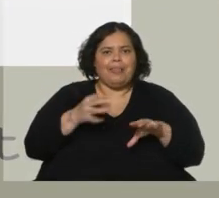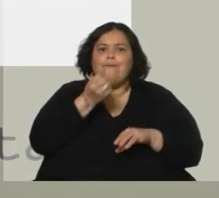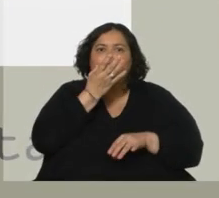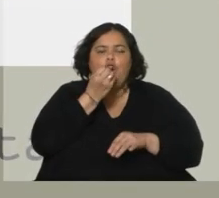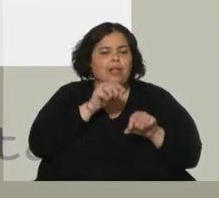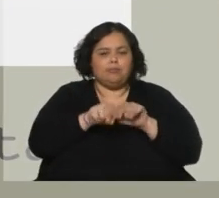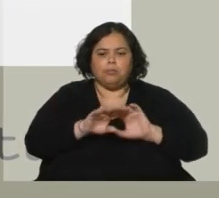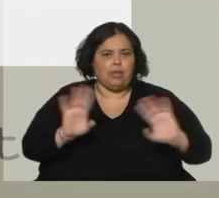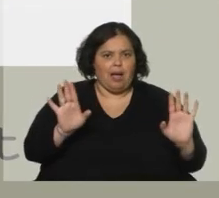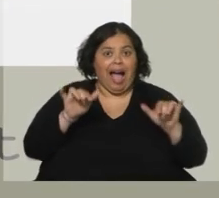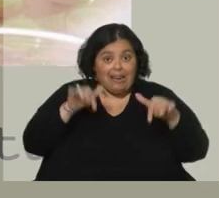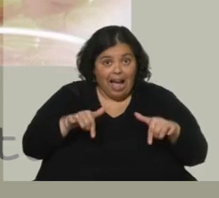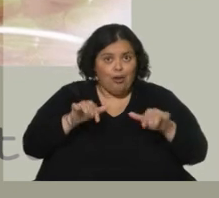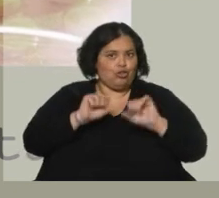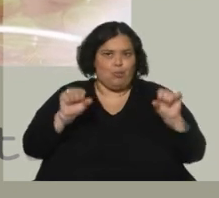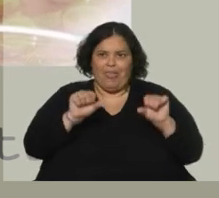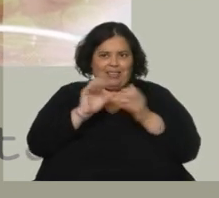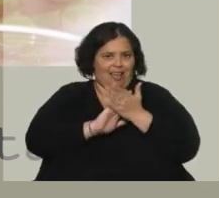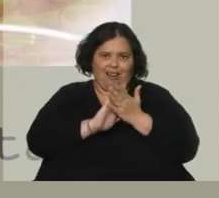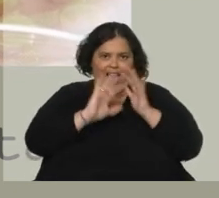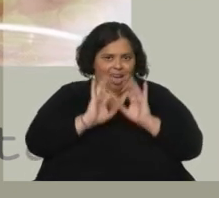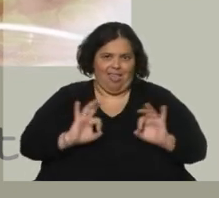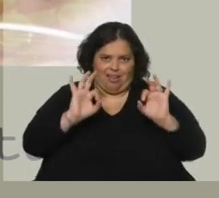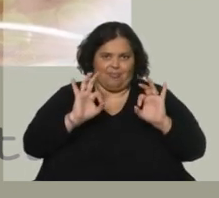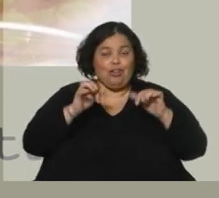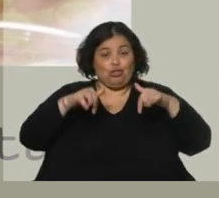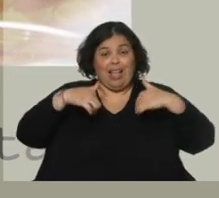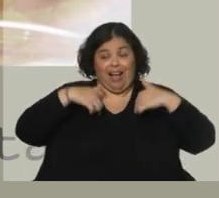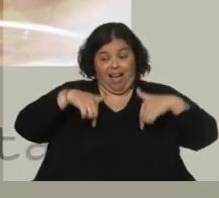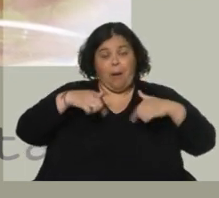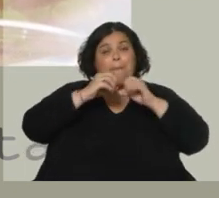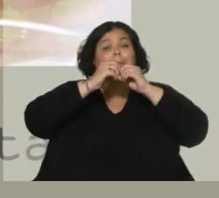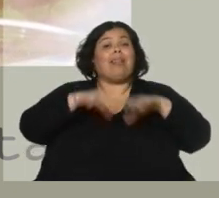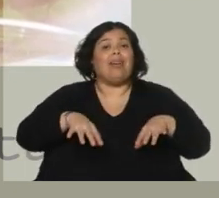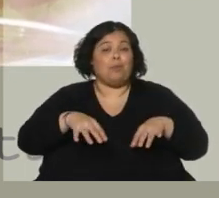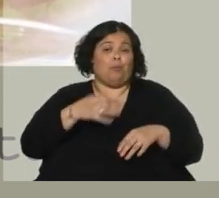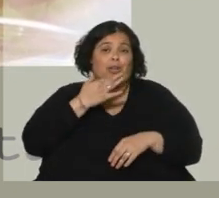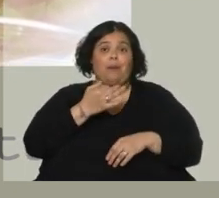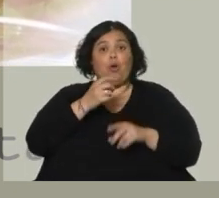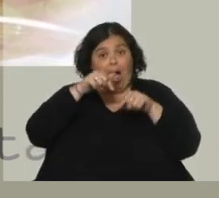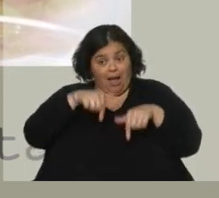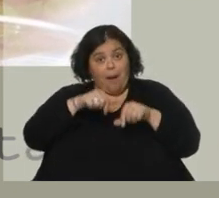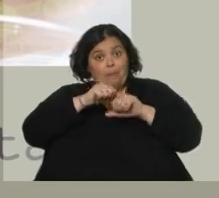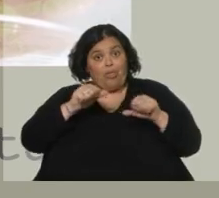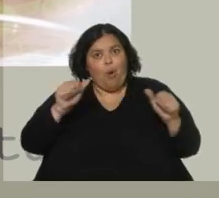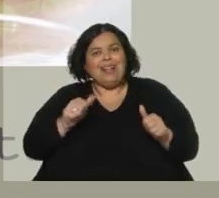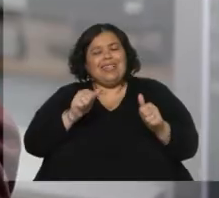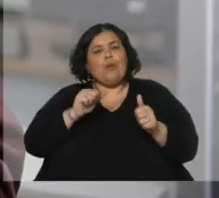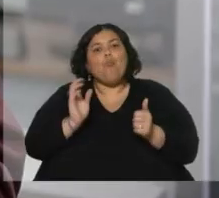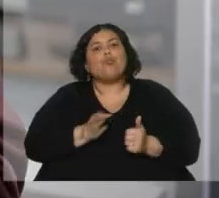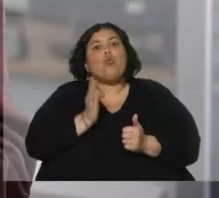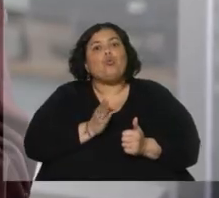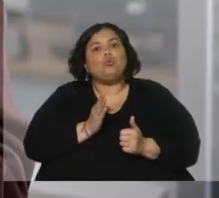Eso hace que perdamos una cierta porción del negocio, del mercado, en el sentido de que si pudiéramos vender producto final,